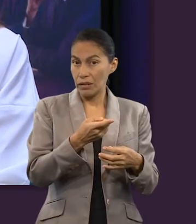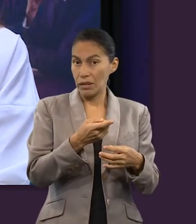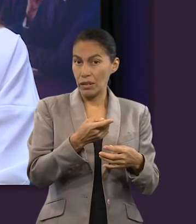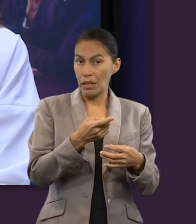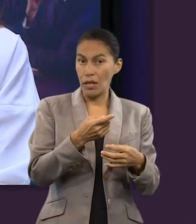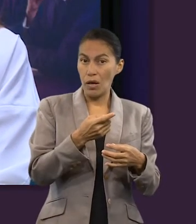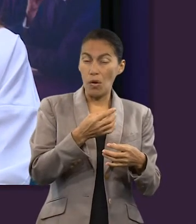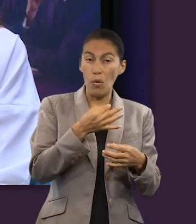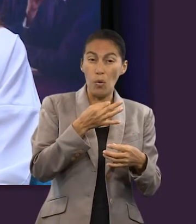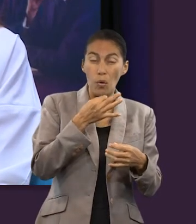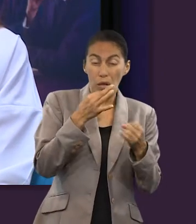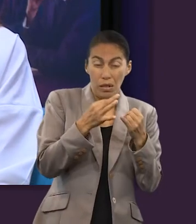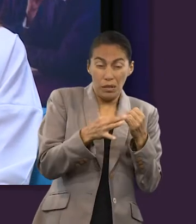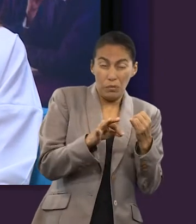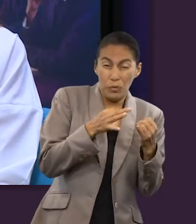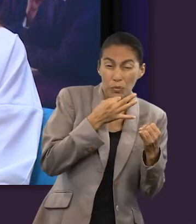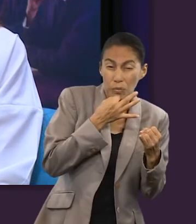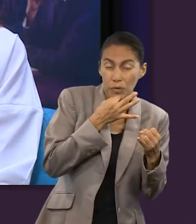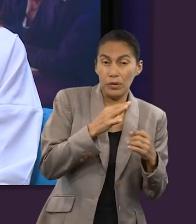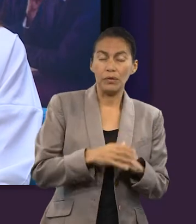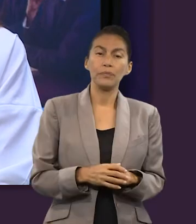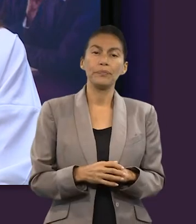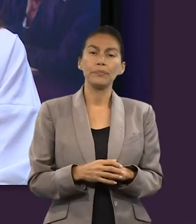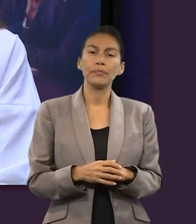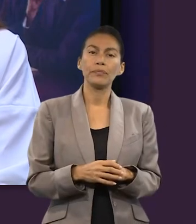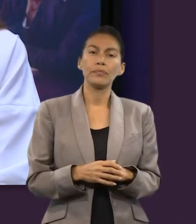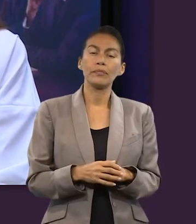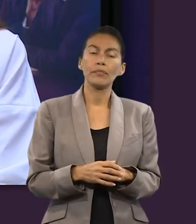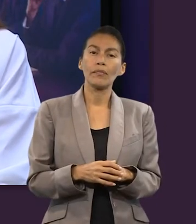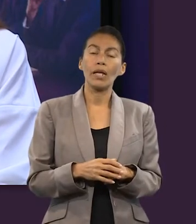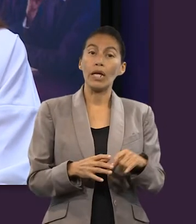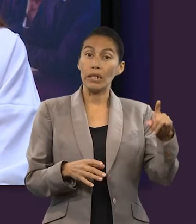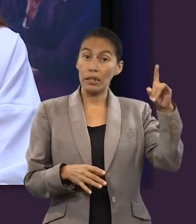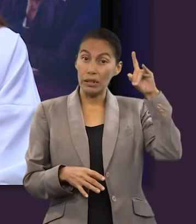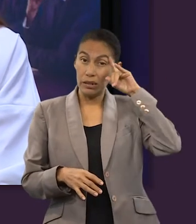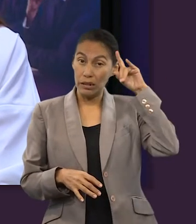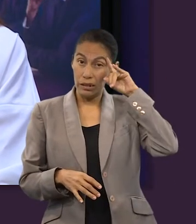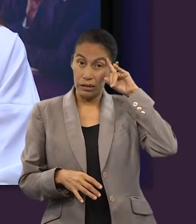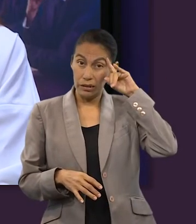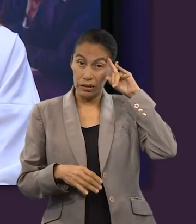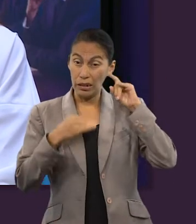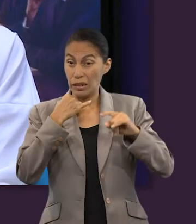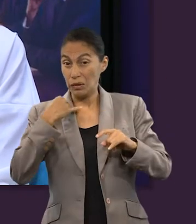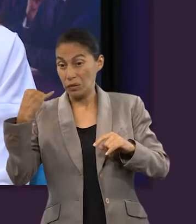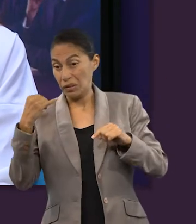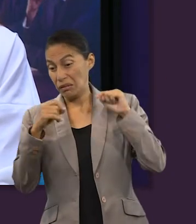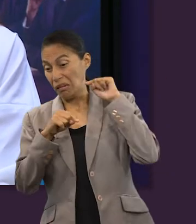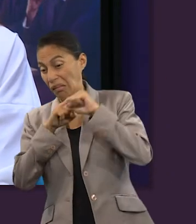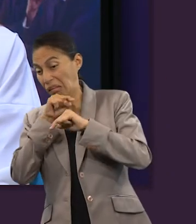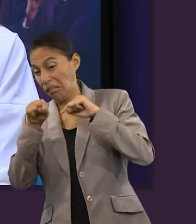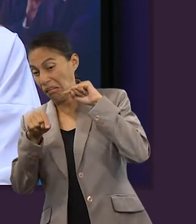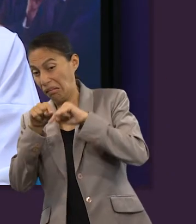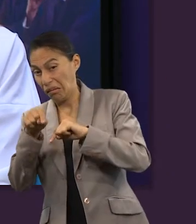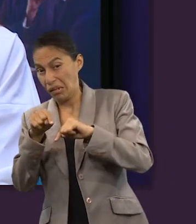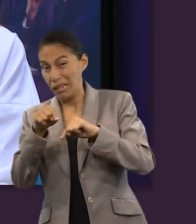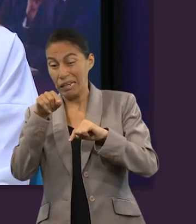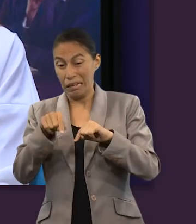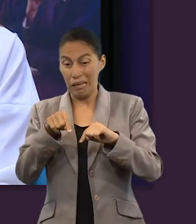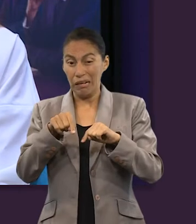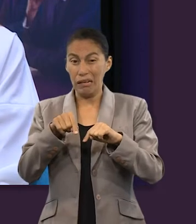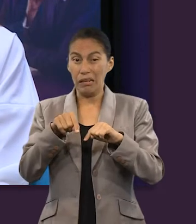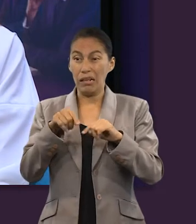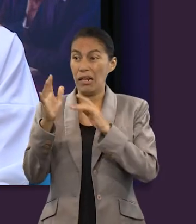de los días finales o los momentos finales. Entonces cuando vemos que Satanás logró instigar a Judas